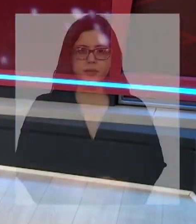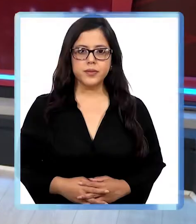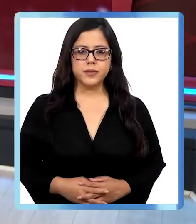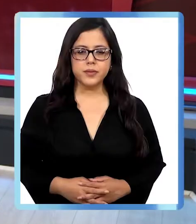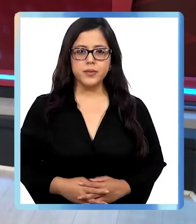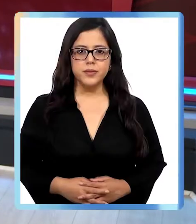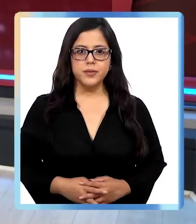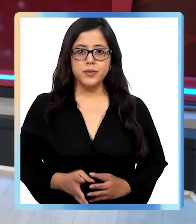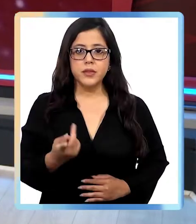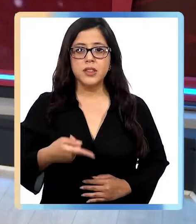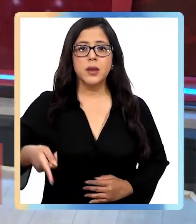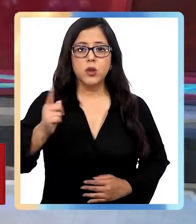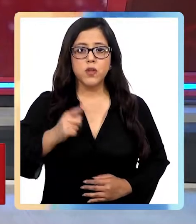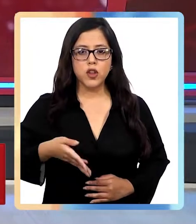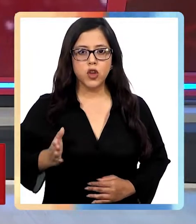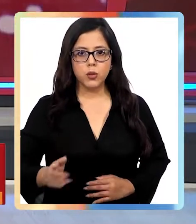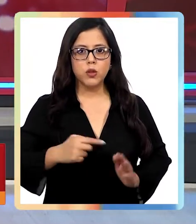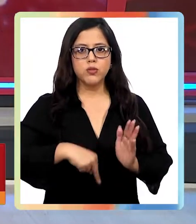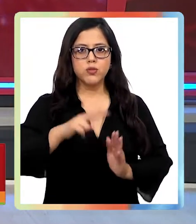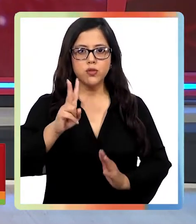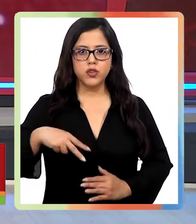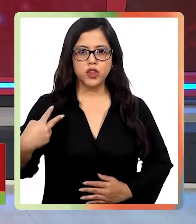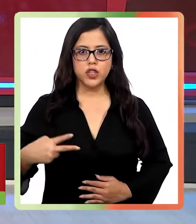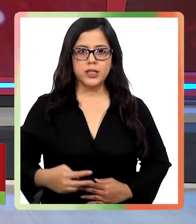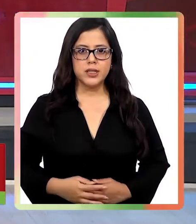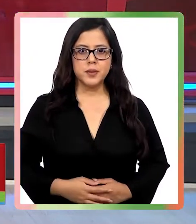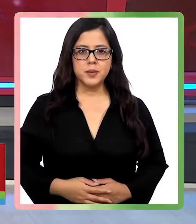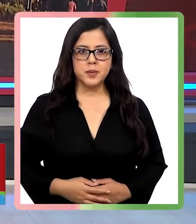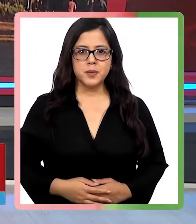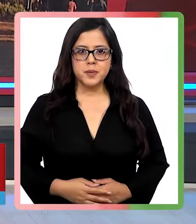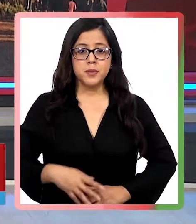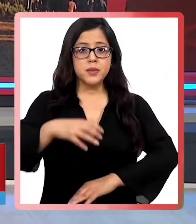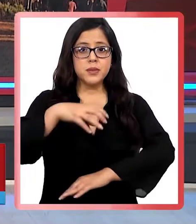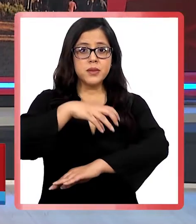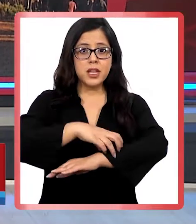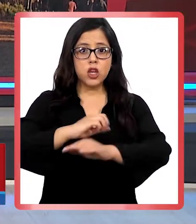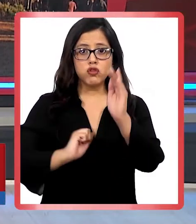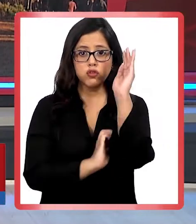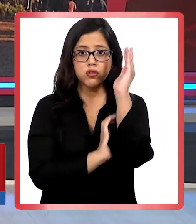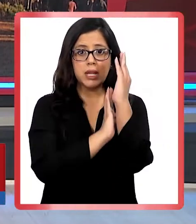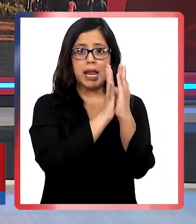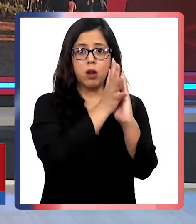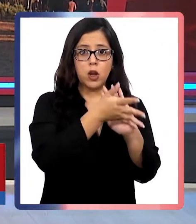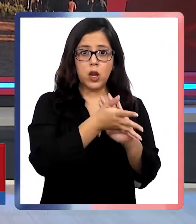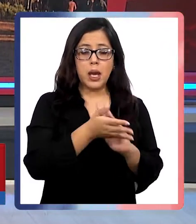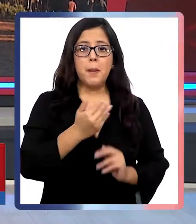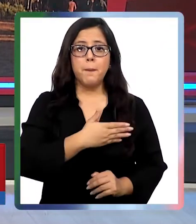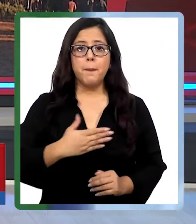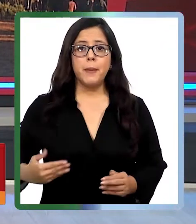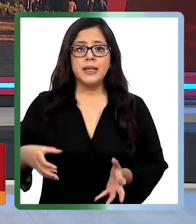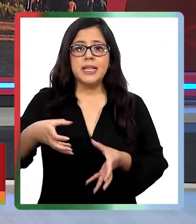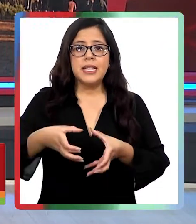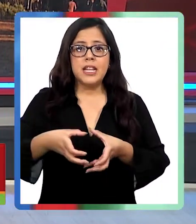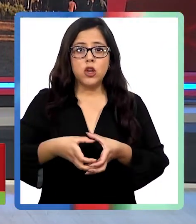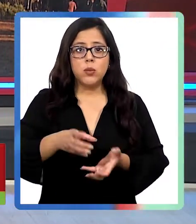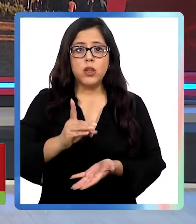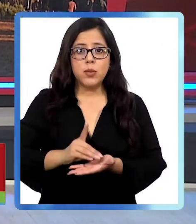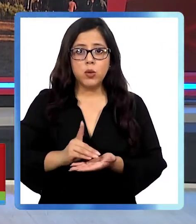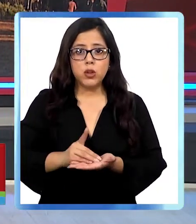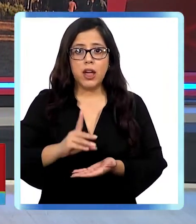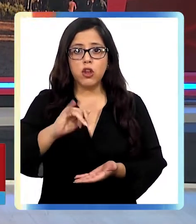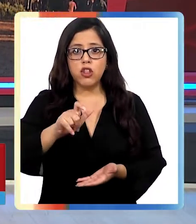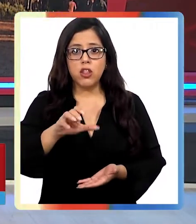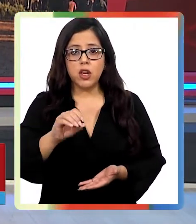Ya estamos de vuelta, seguimos con Portavoz Noticias. En la región de la Araucanía, el presidente de la Cámara de Diputados, Diego Paulsen, confirmó que hubo